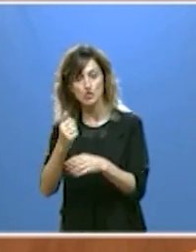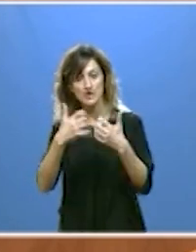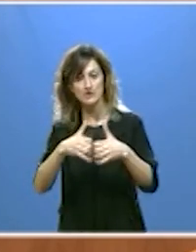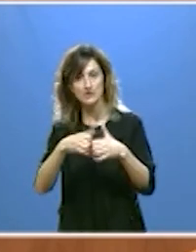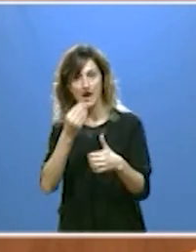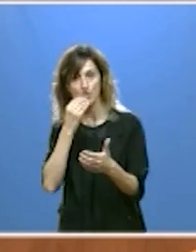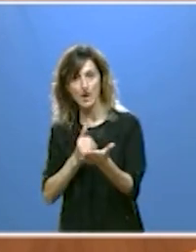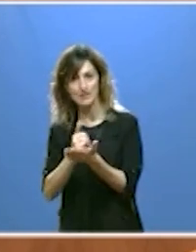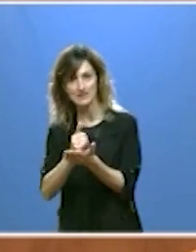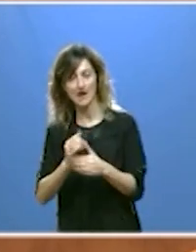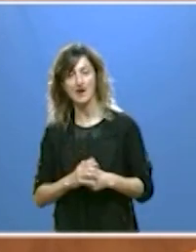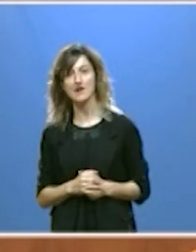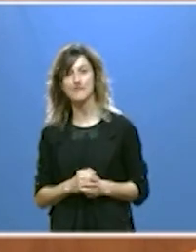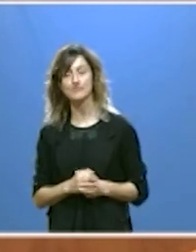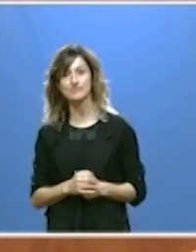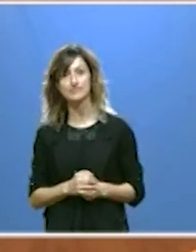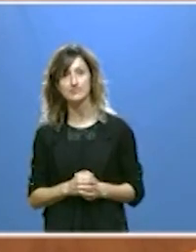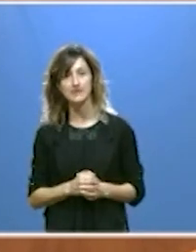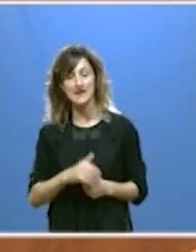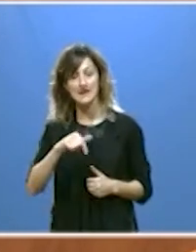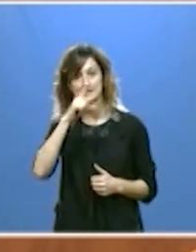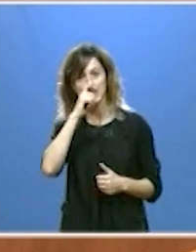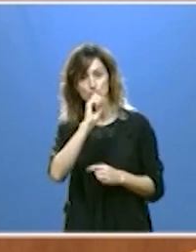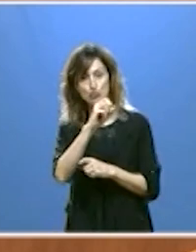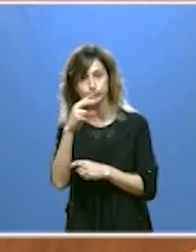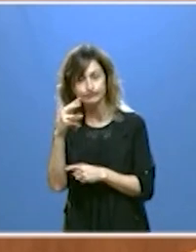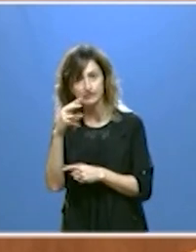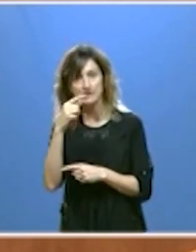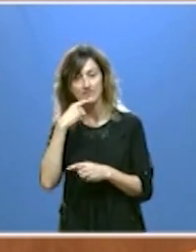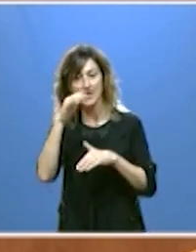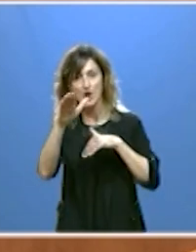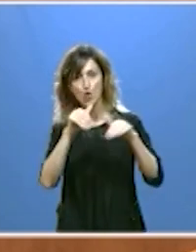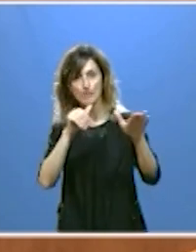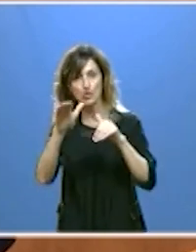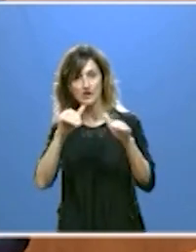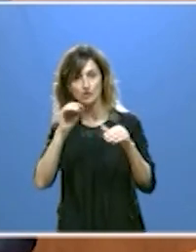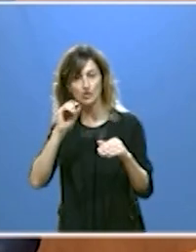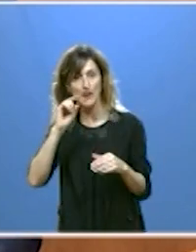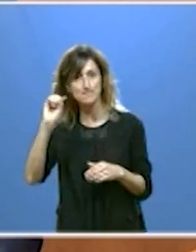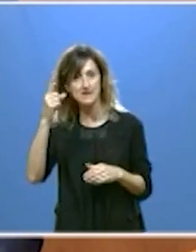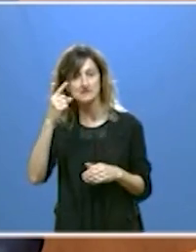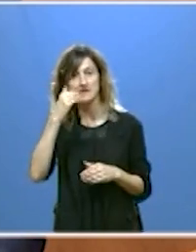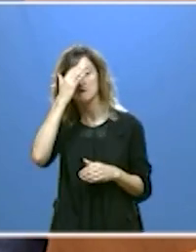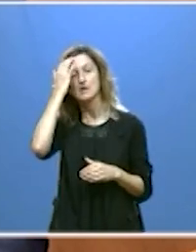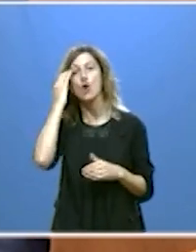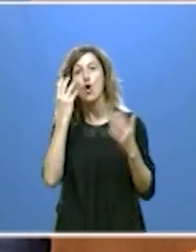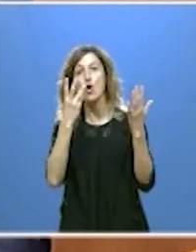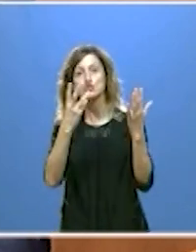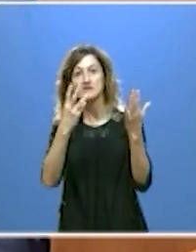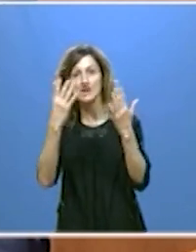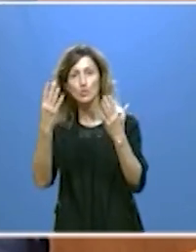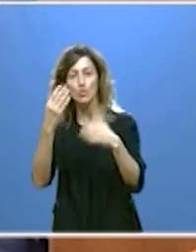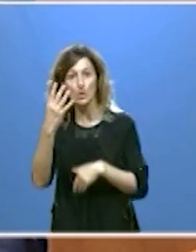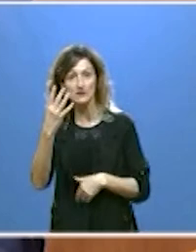agroalimentaria con la resolución este mismo año de la mayor convocatoria de la historia por importe de casi 84